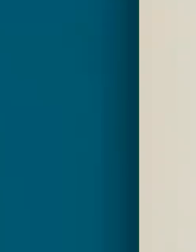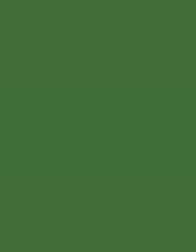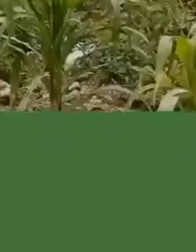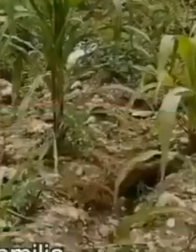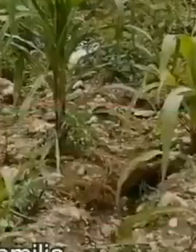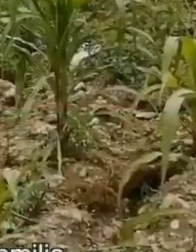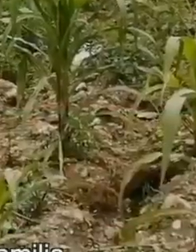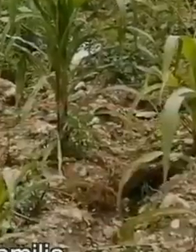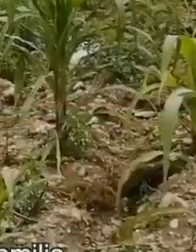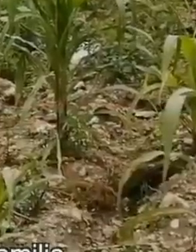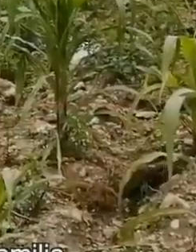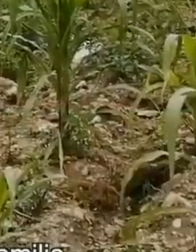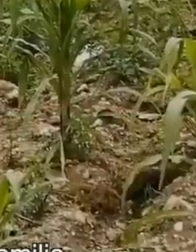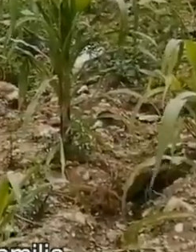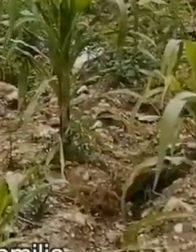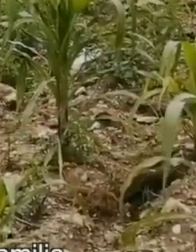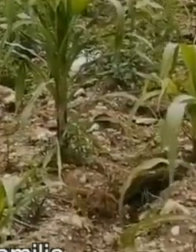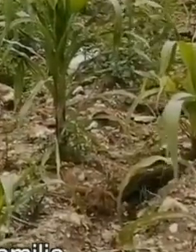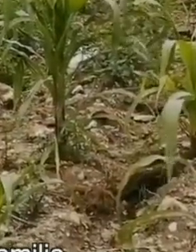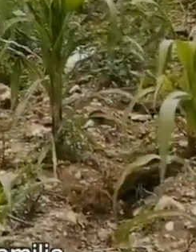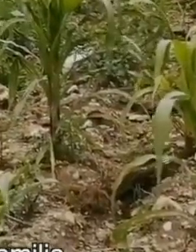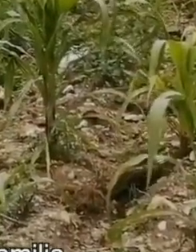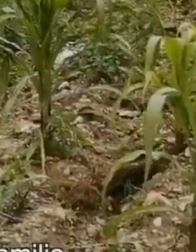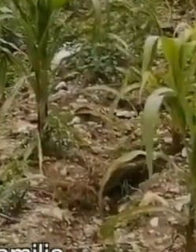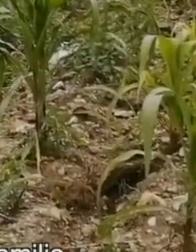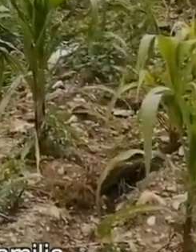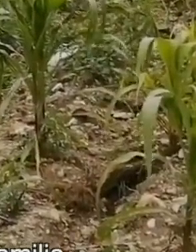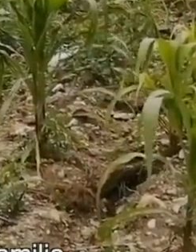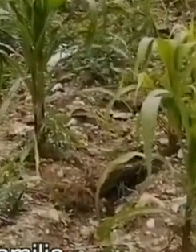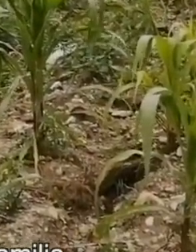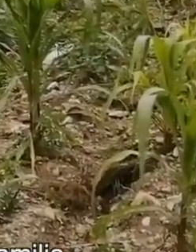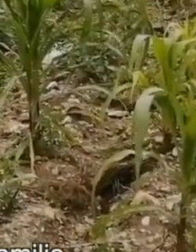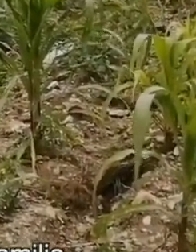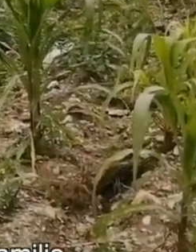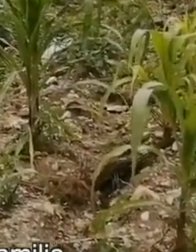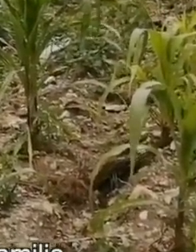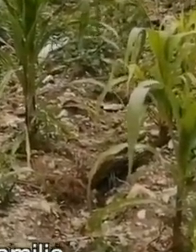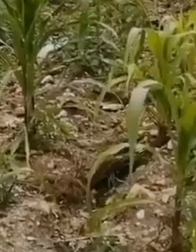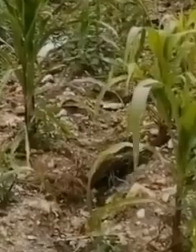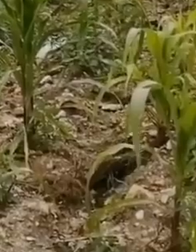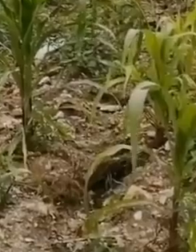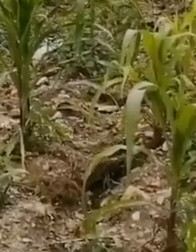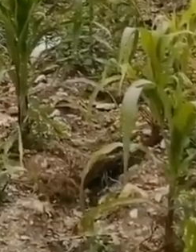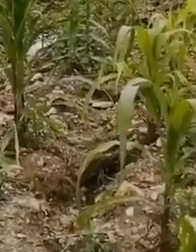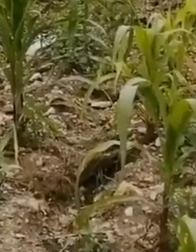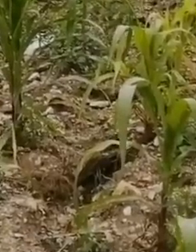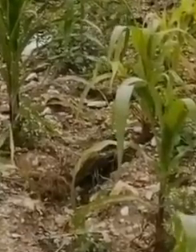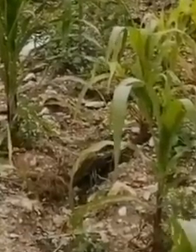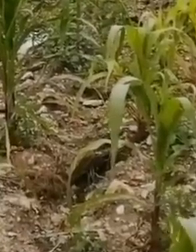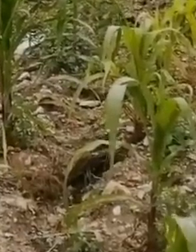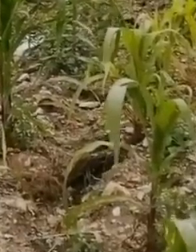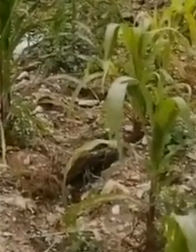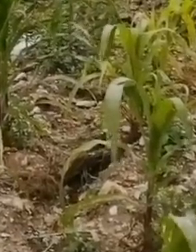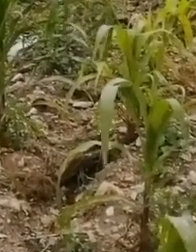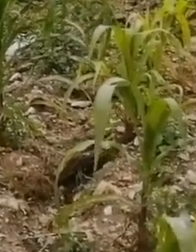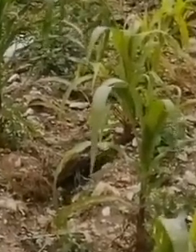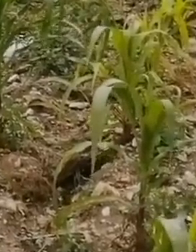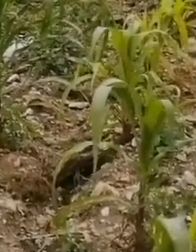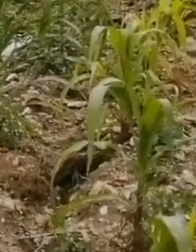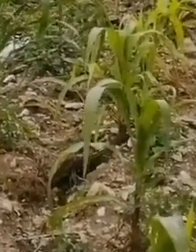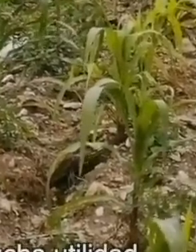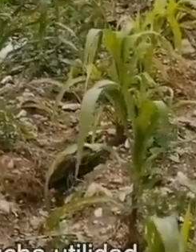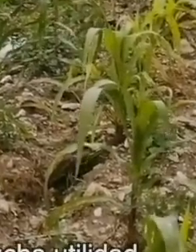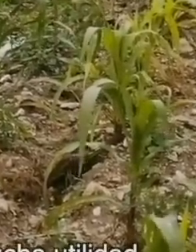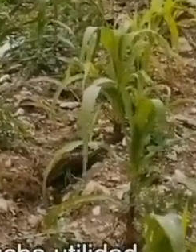Para mí, ha resultado en un bienestar dentro de mi familia por el hecho de que gracias al